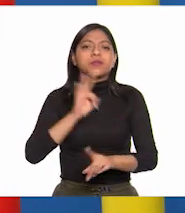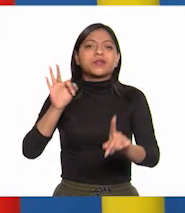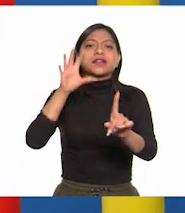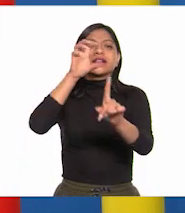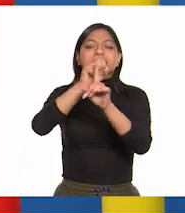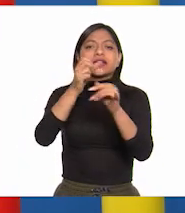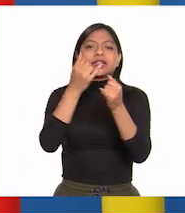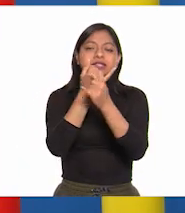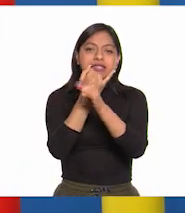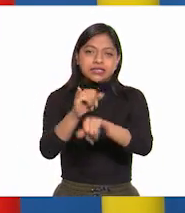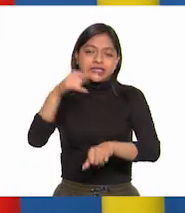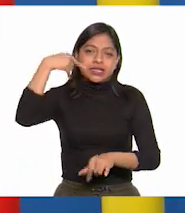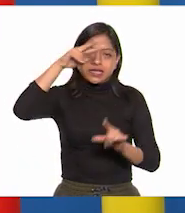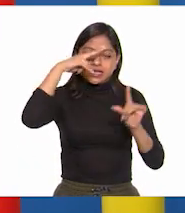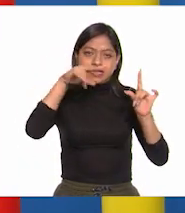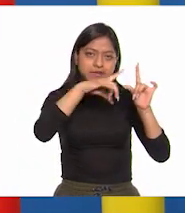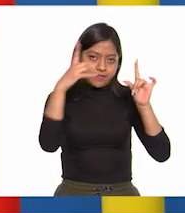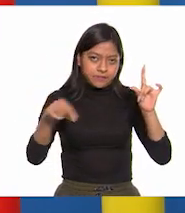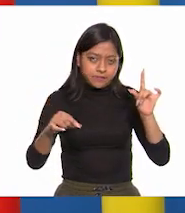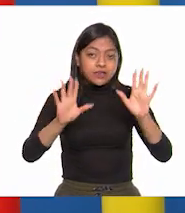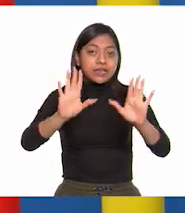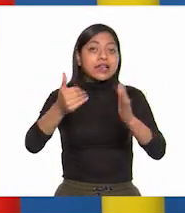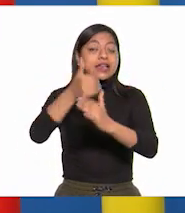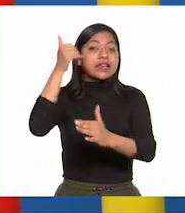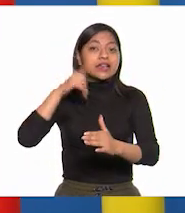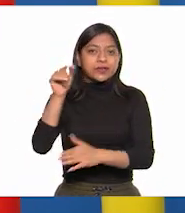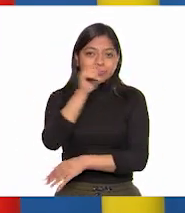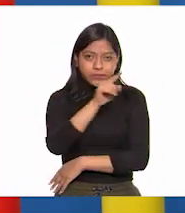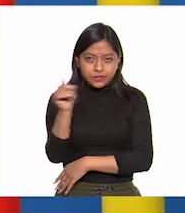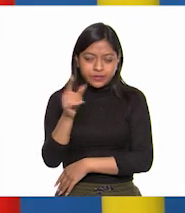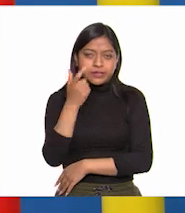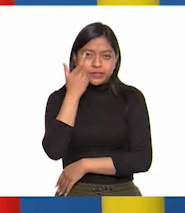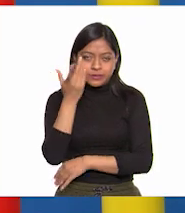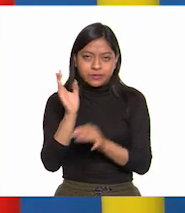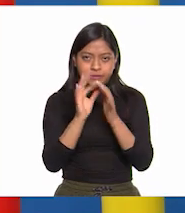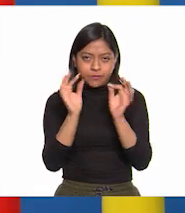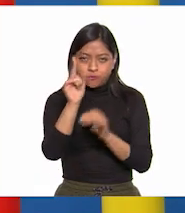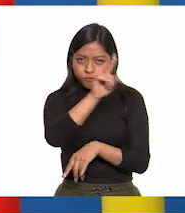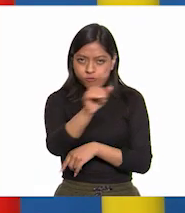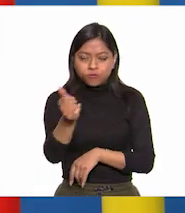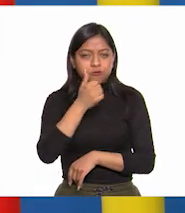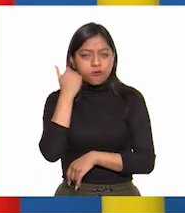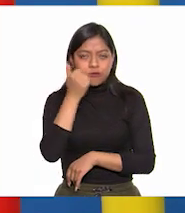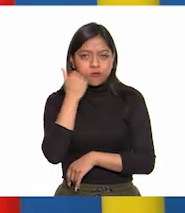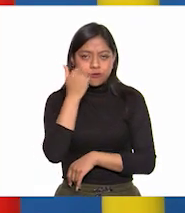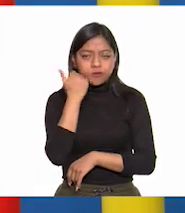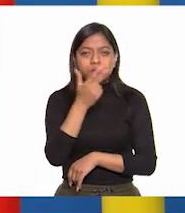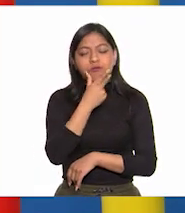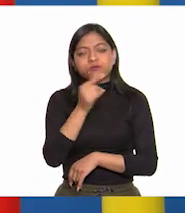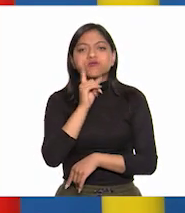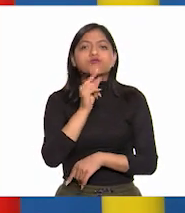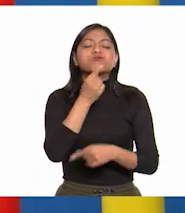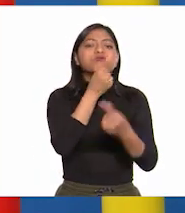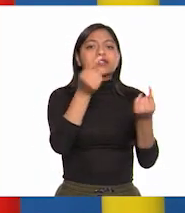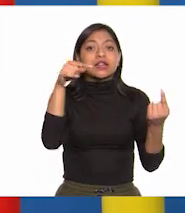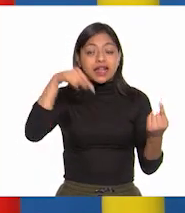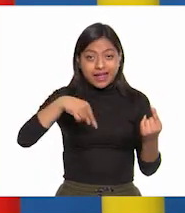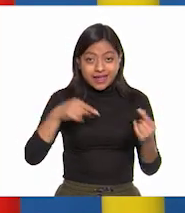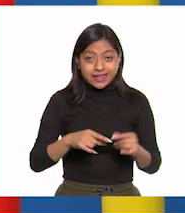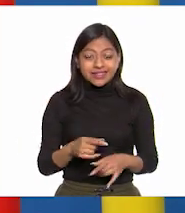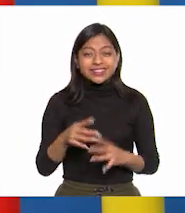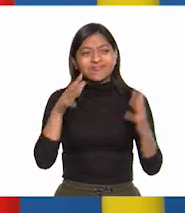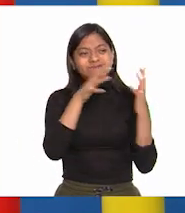de nuestra historia como país. Antes que nada, quiero precisar a las alumnas y alumnos que nos ven desde casa que esta lucha